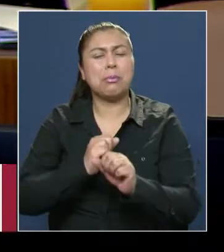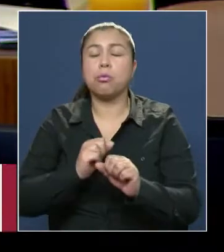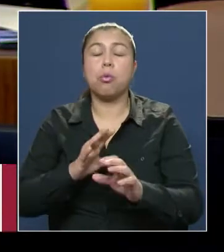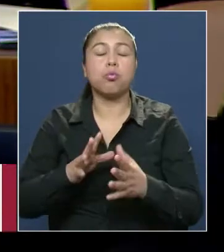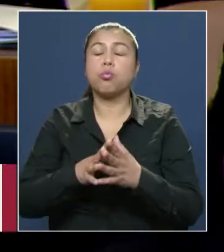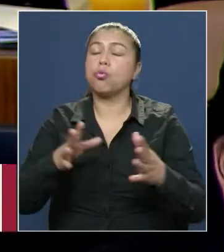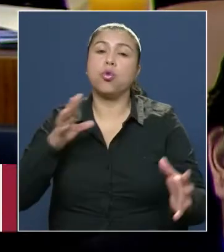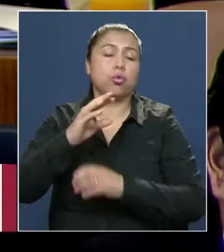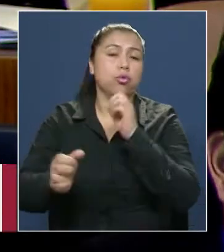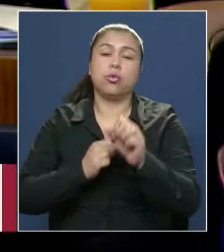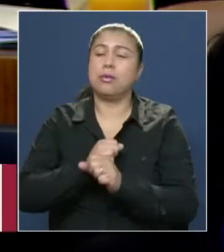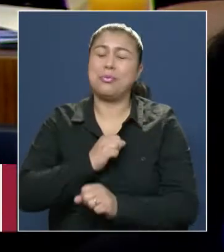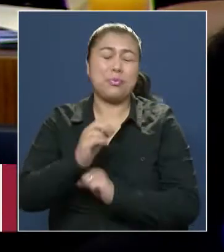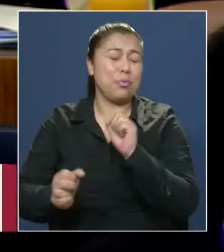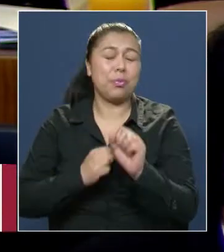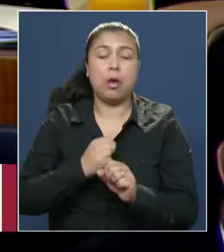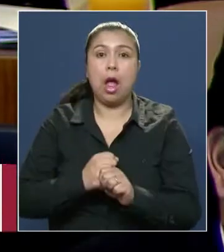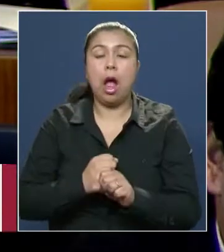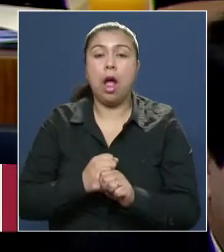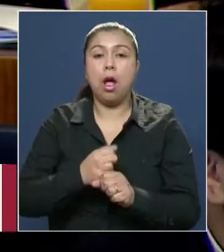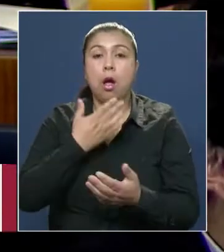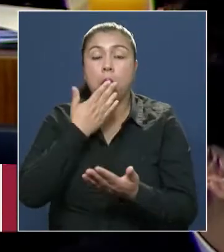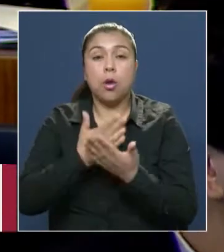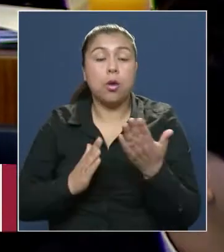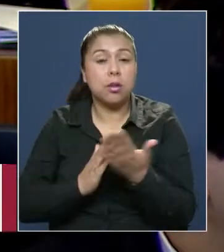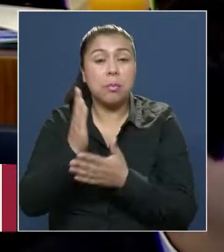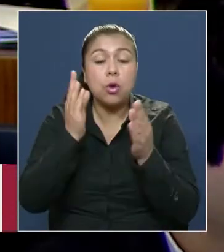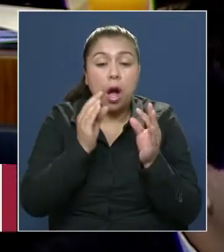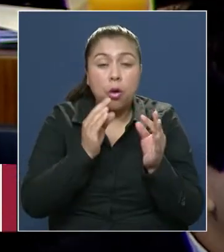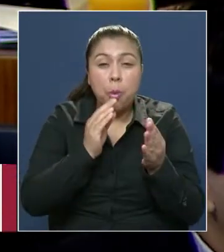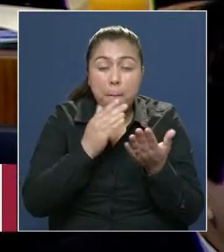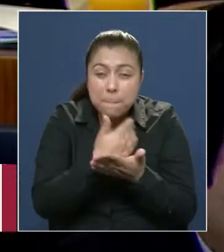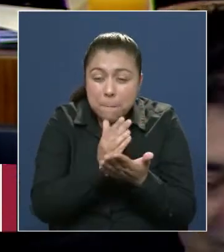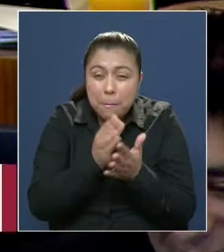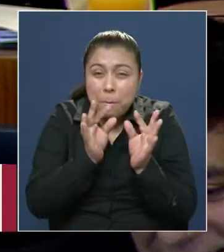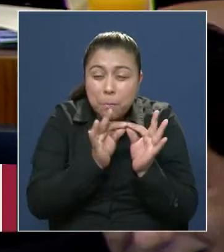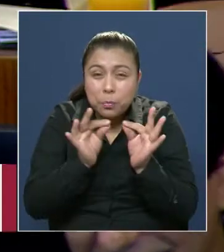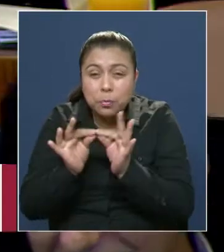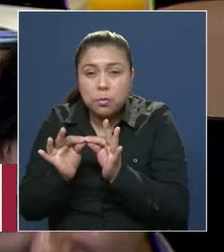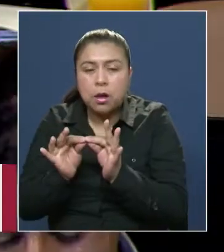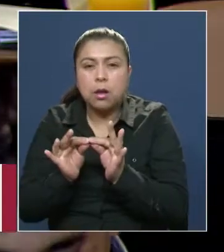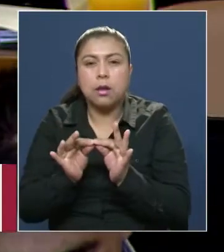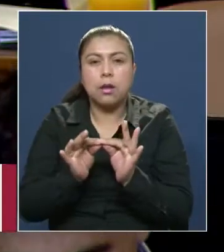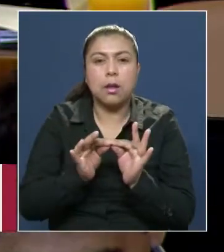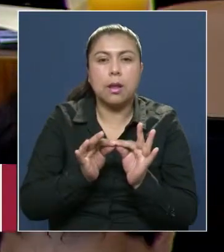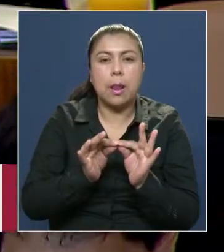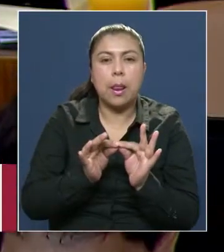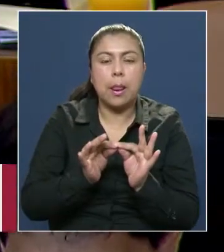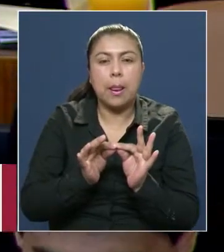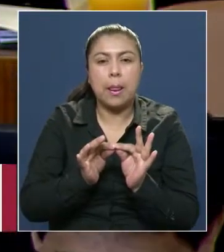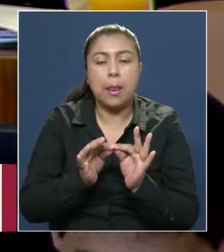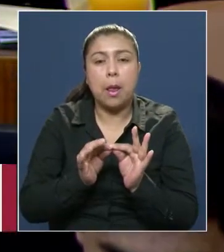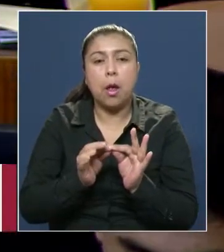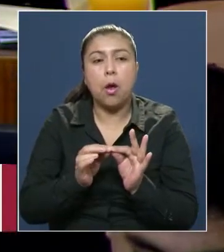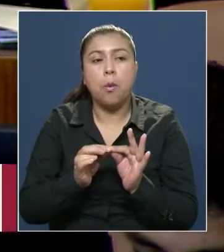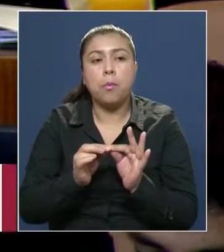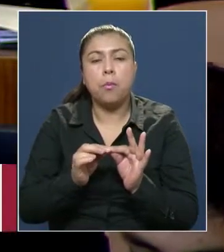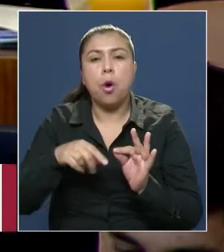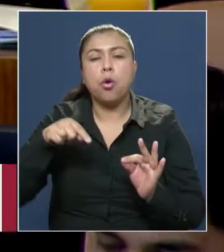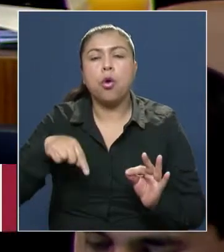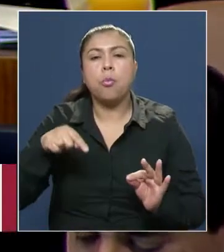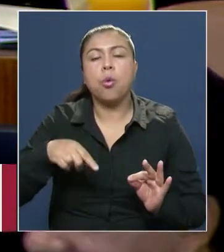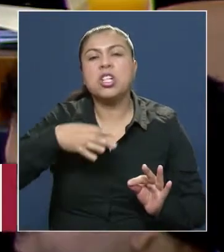en el que se comenzó a perfeccionar y a establecer, como diríamos hoy día el mainstream,